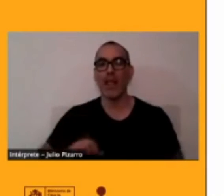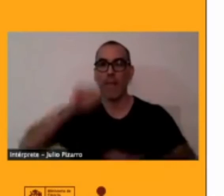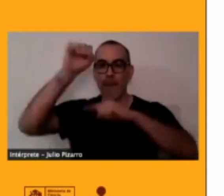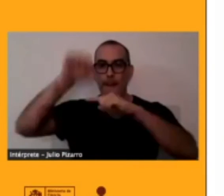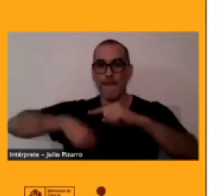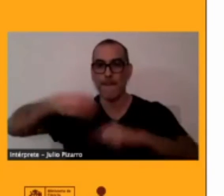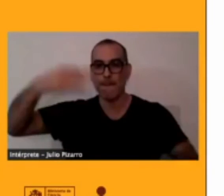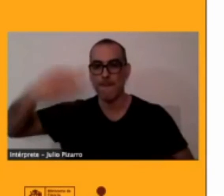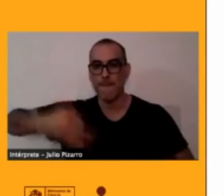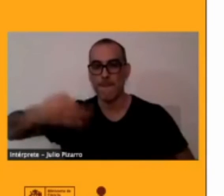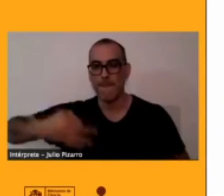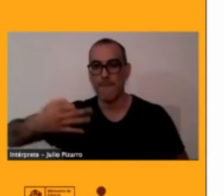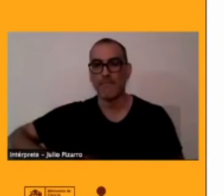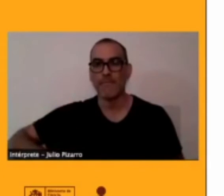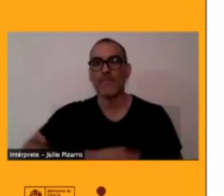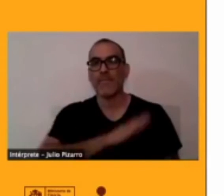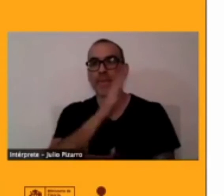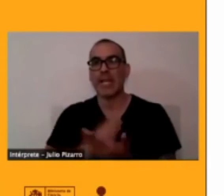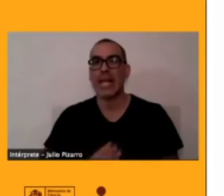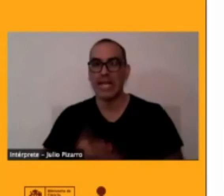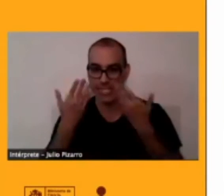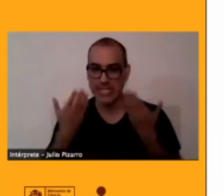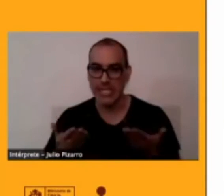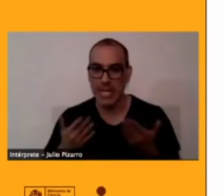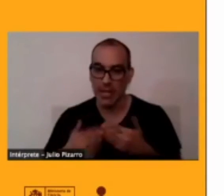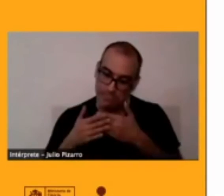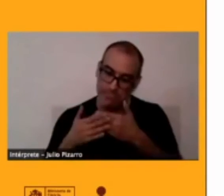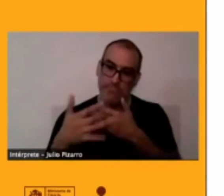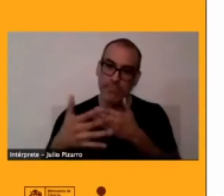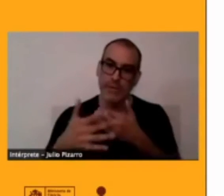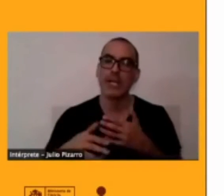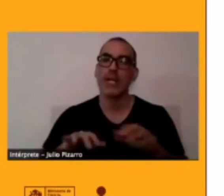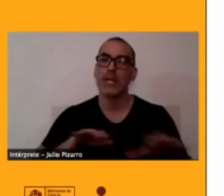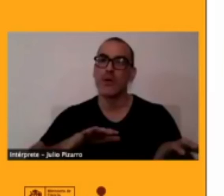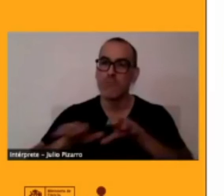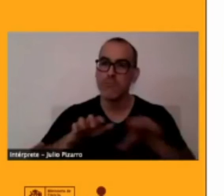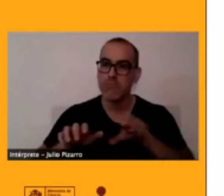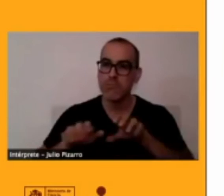hoy ese consejo lingüístico sigue activo y trabajando muy tú.